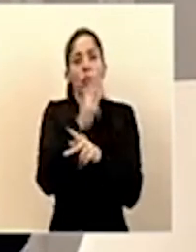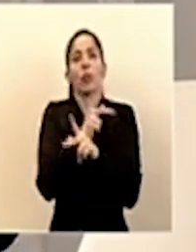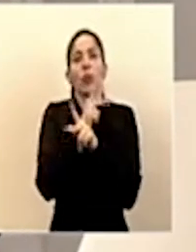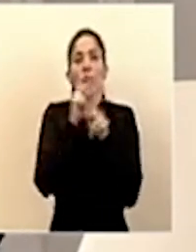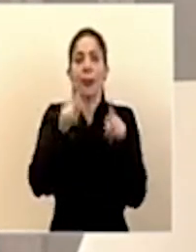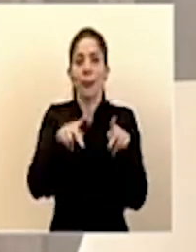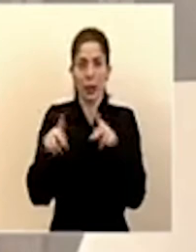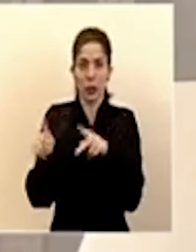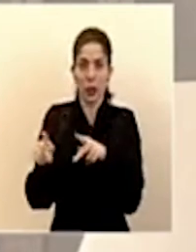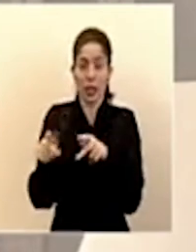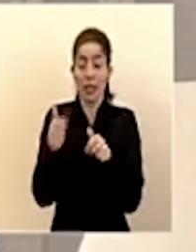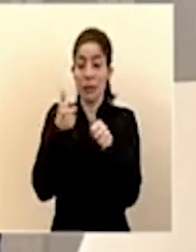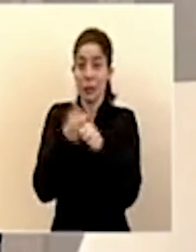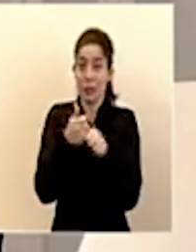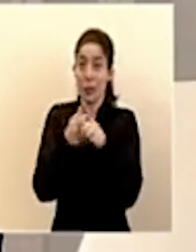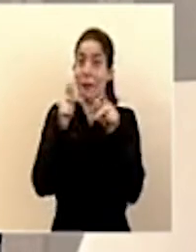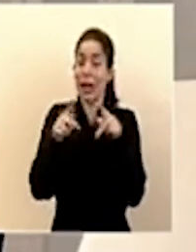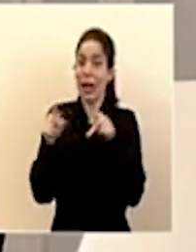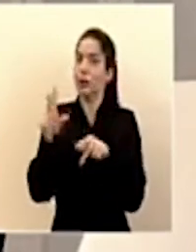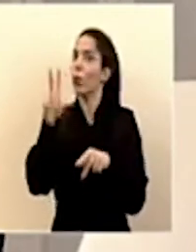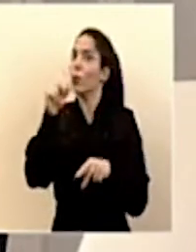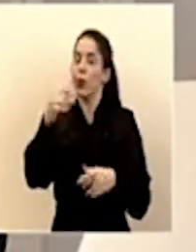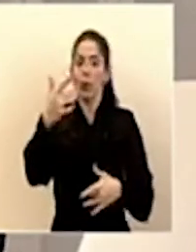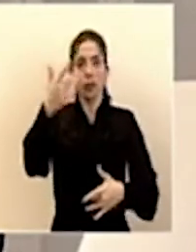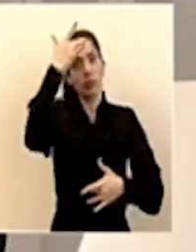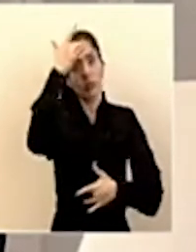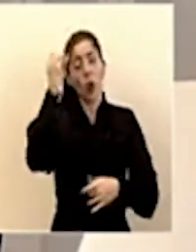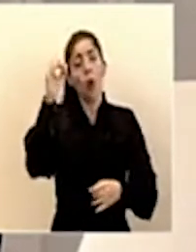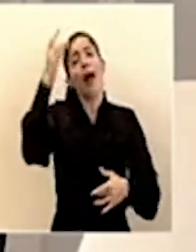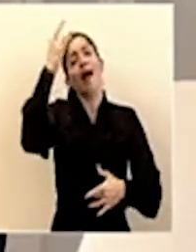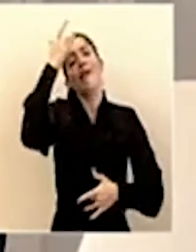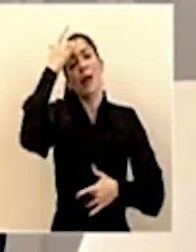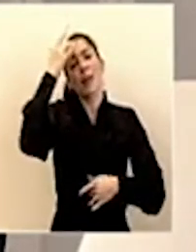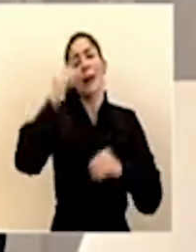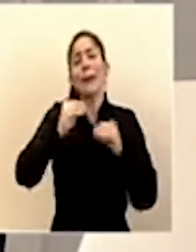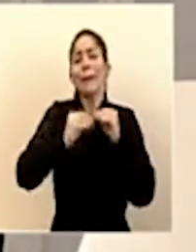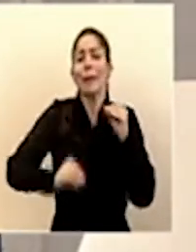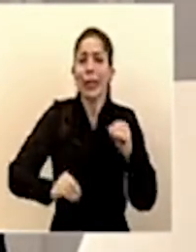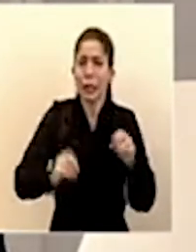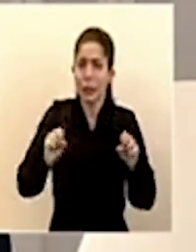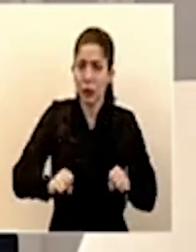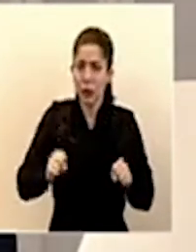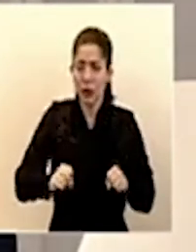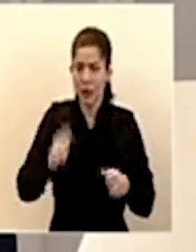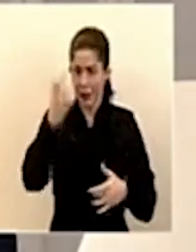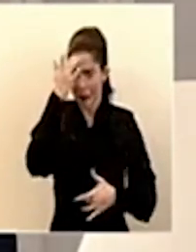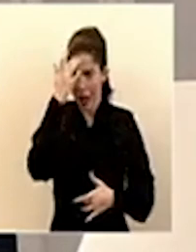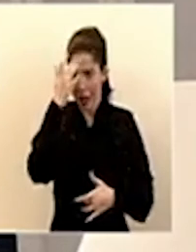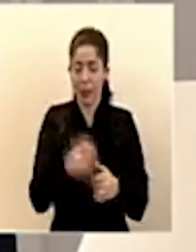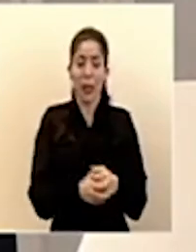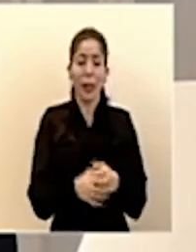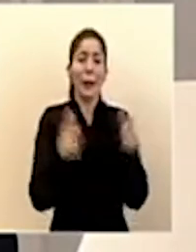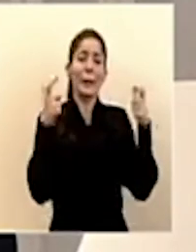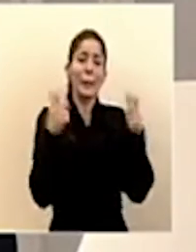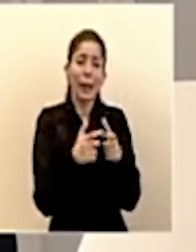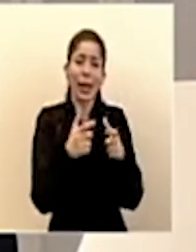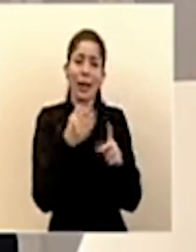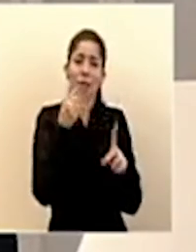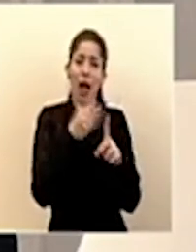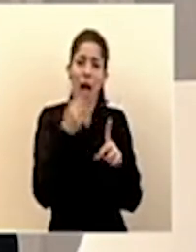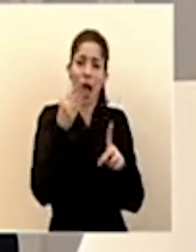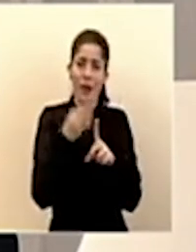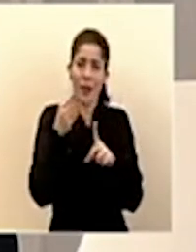que las personas no enfermen o enfermen lo menos posible que haya la menor afectación